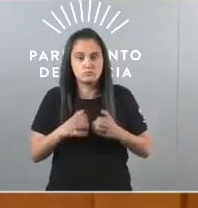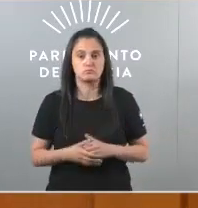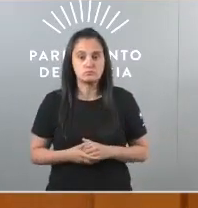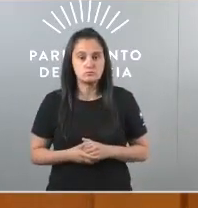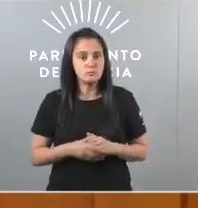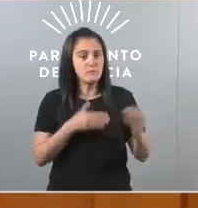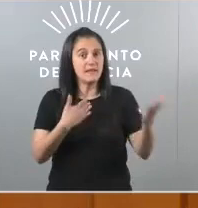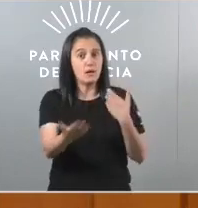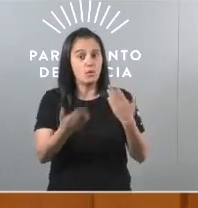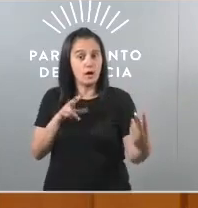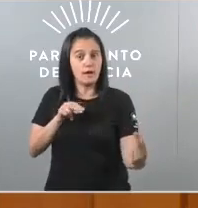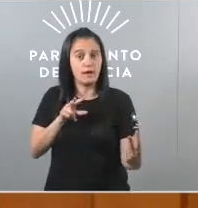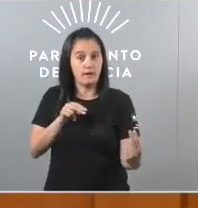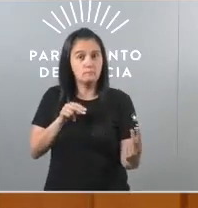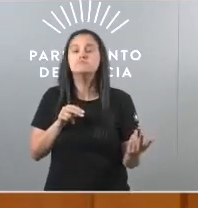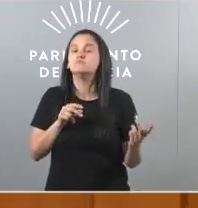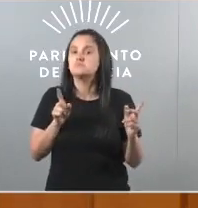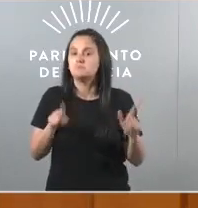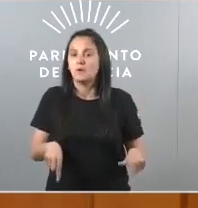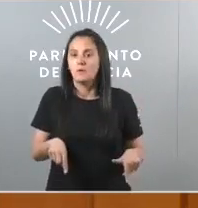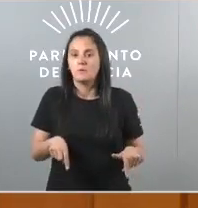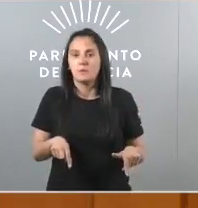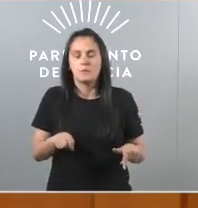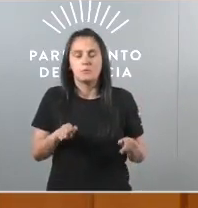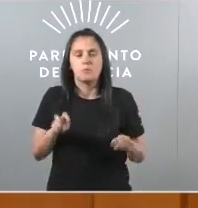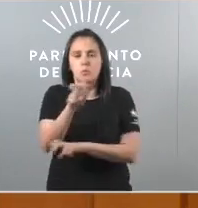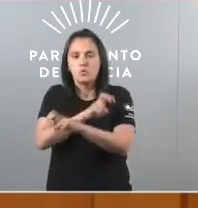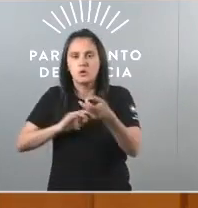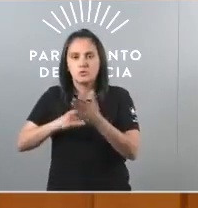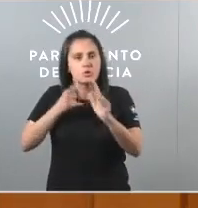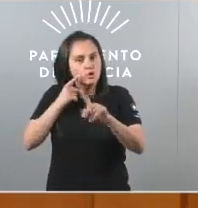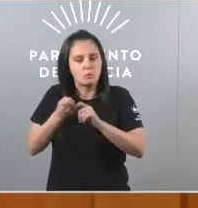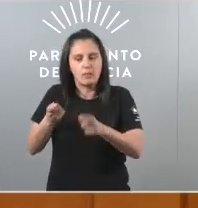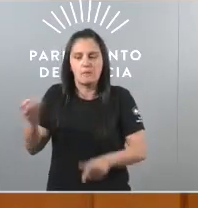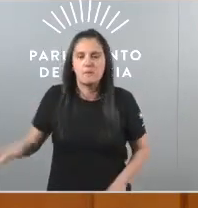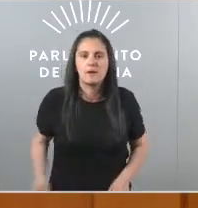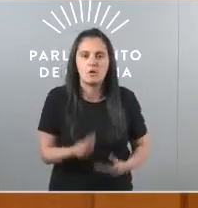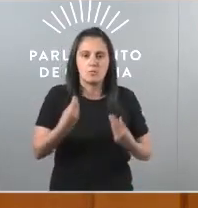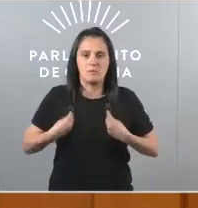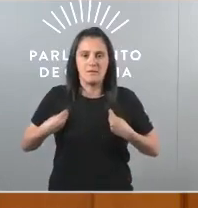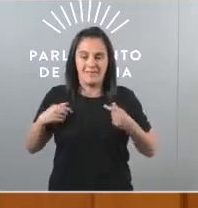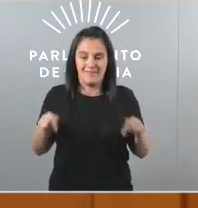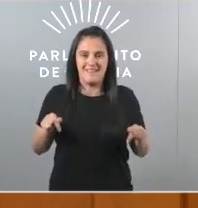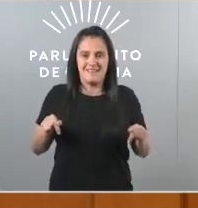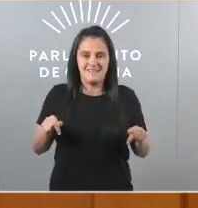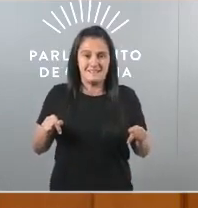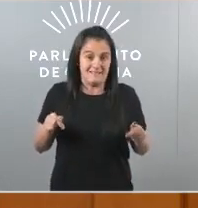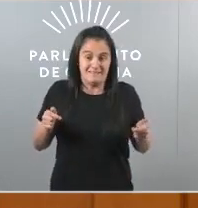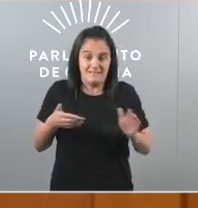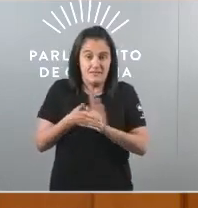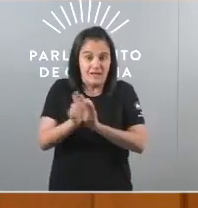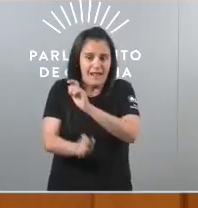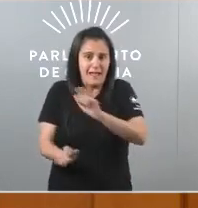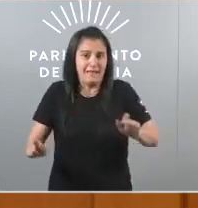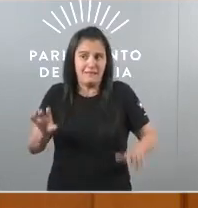dialogar e chegar a solucións que melloren a vida desta da xente deste